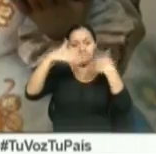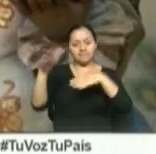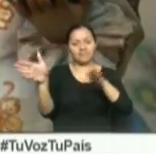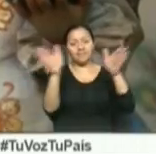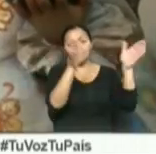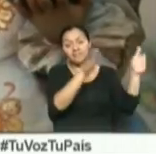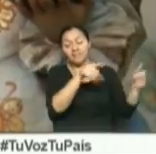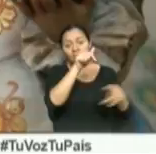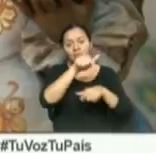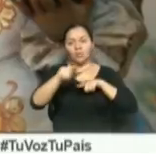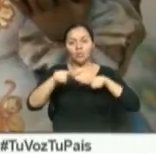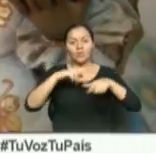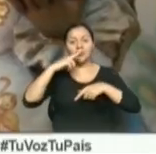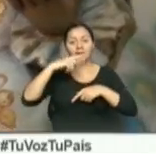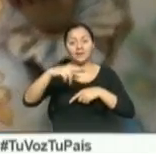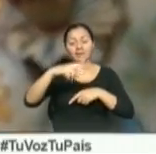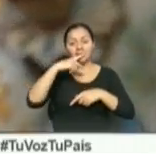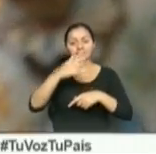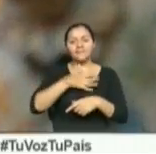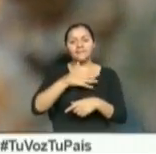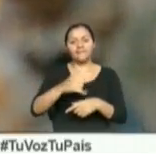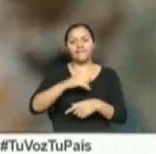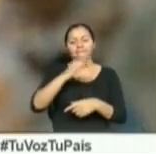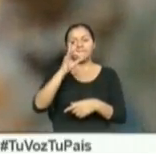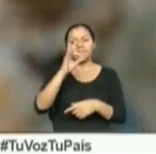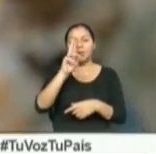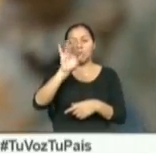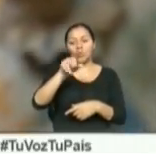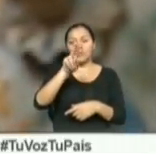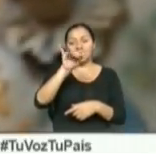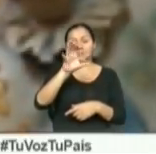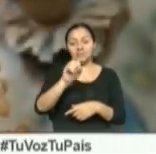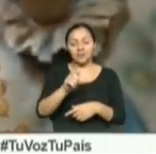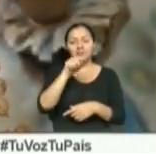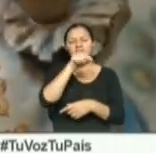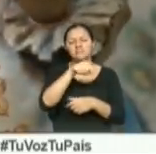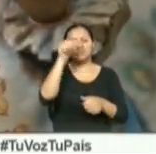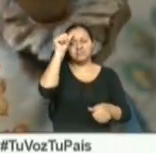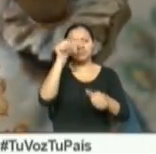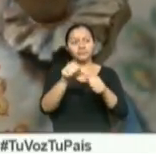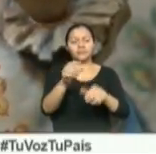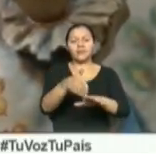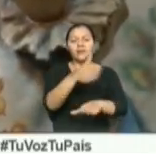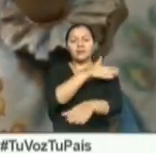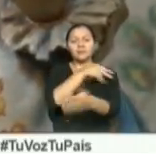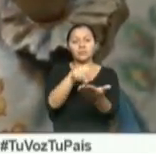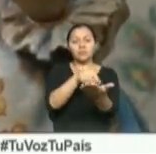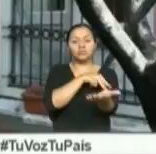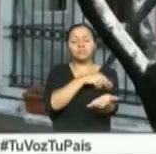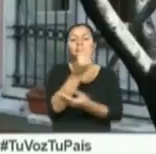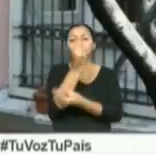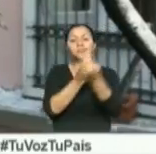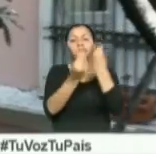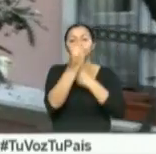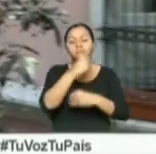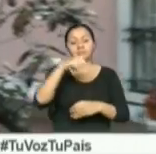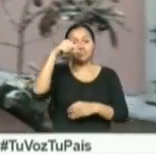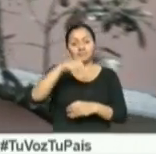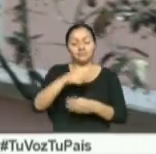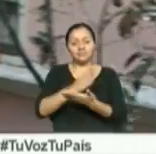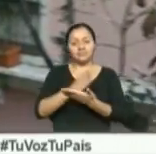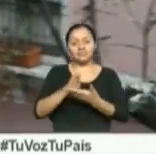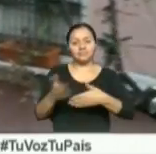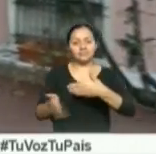rutas de leyenda se encuentra la Ruta de la Juanesca, encaminada a remembrar las costumbres gastronómicas ancestrales de la